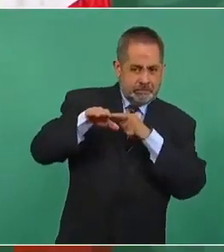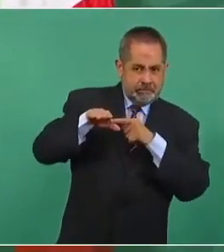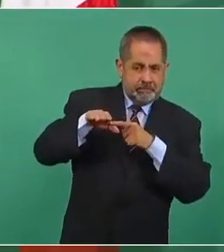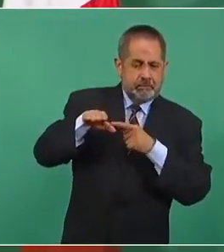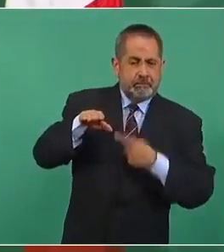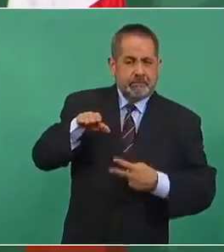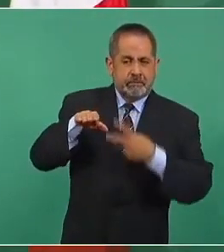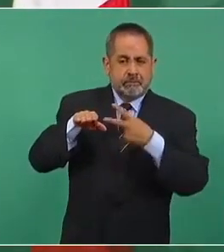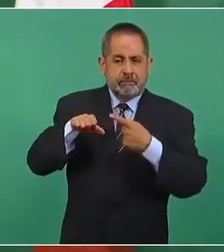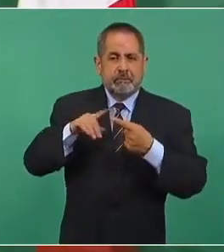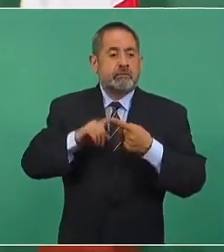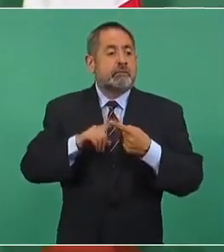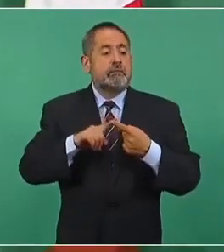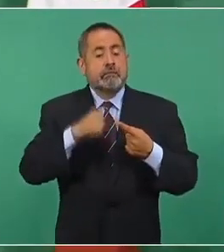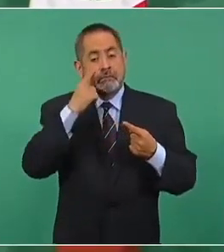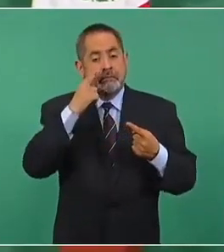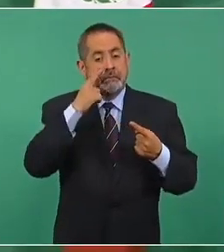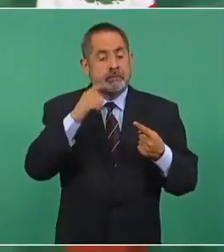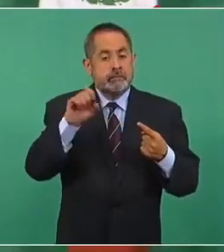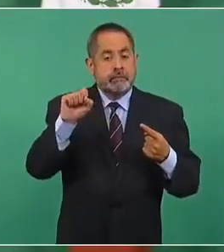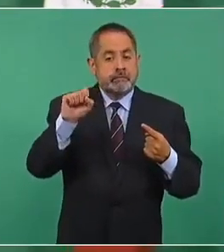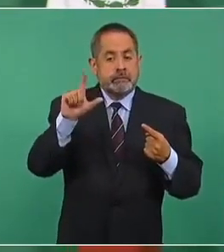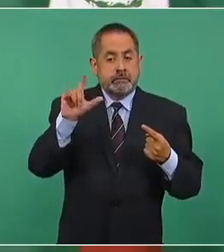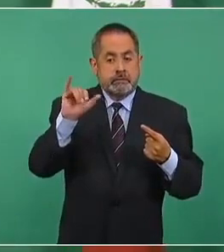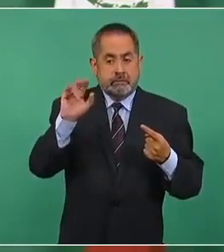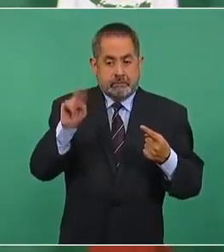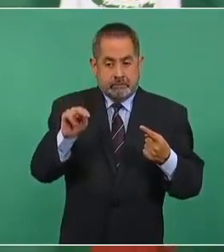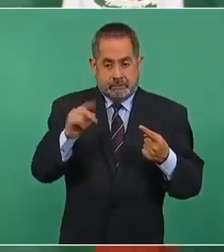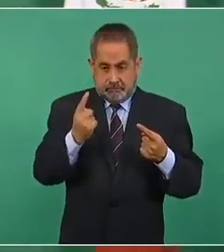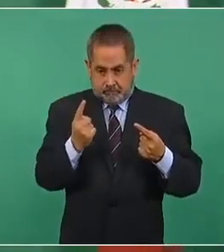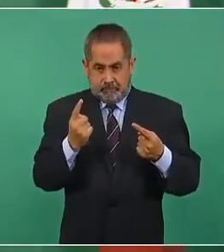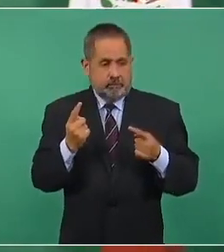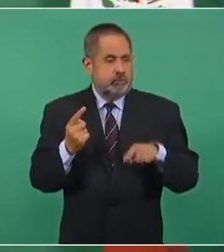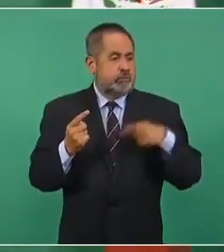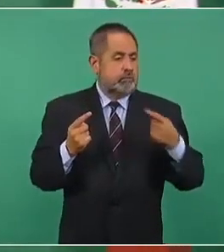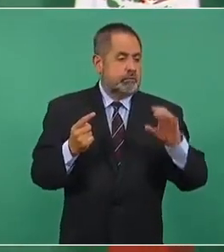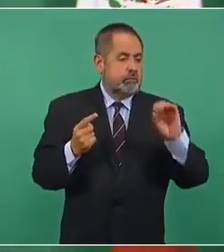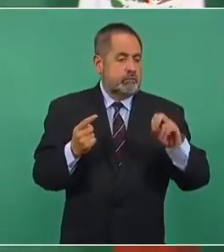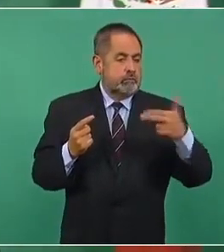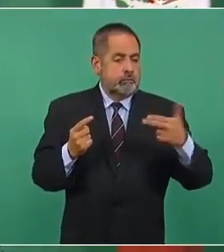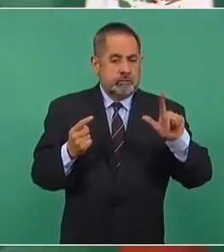compitió la empresa de Slim, Slim contra OHL